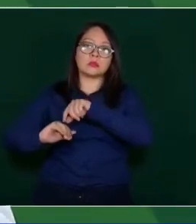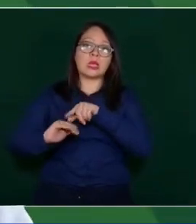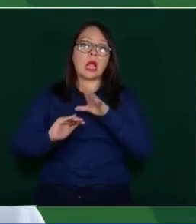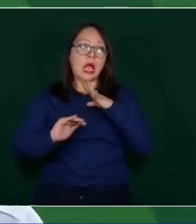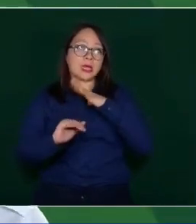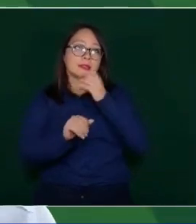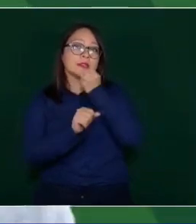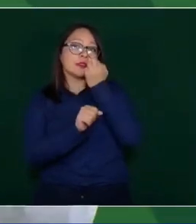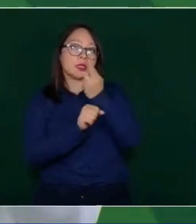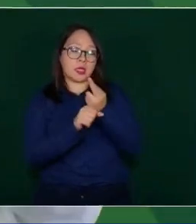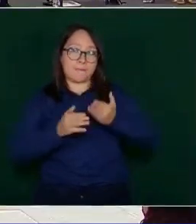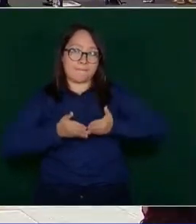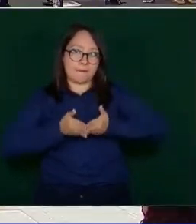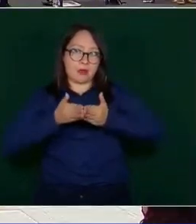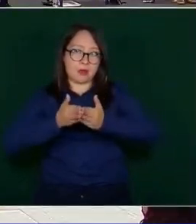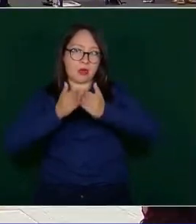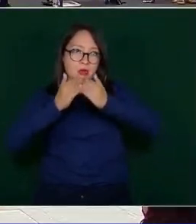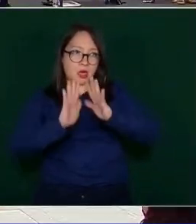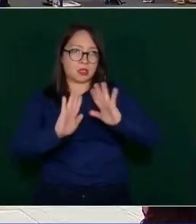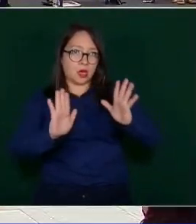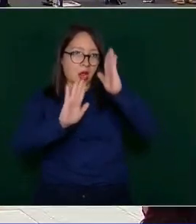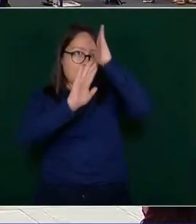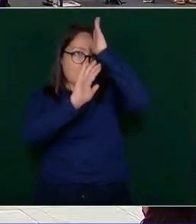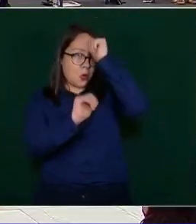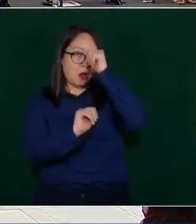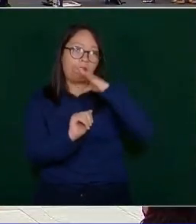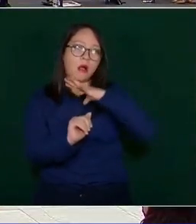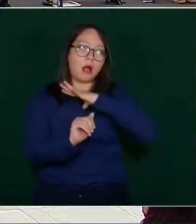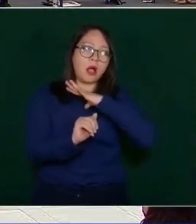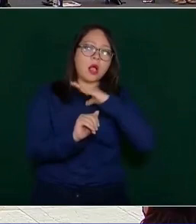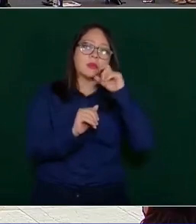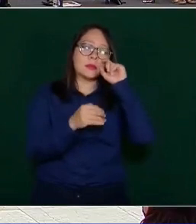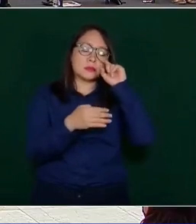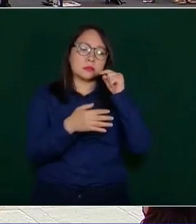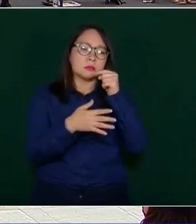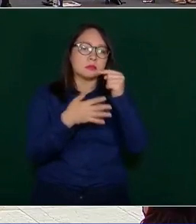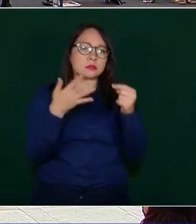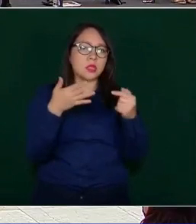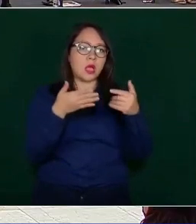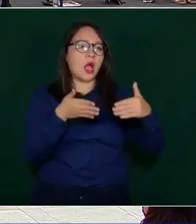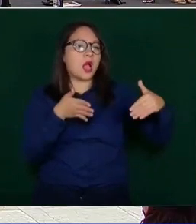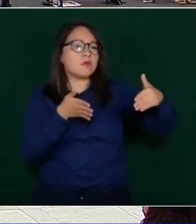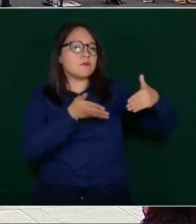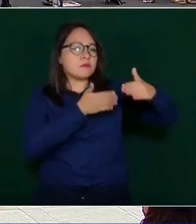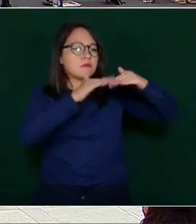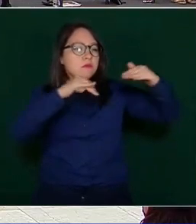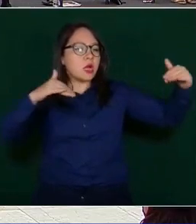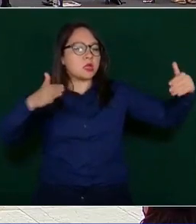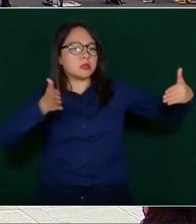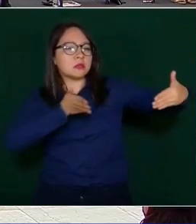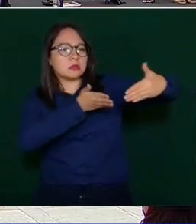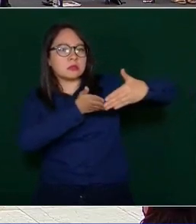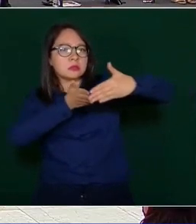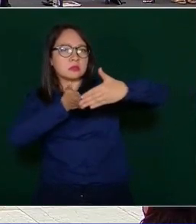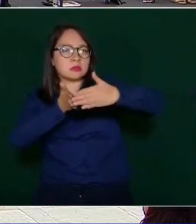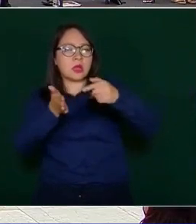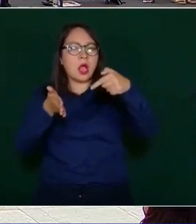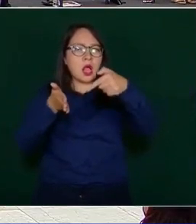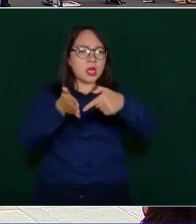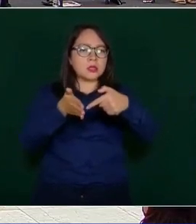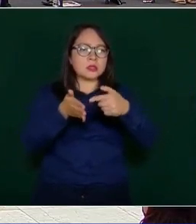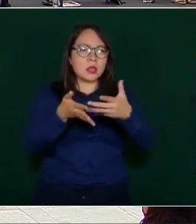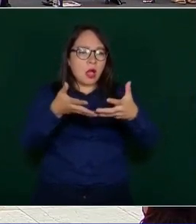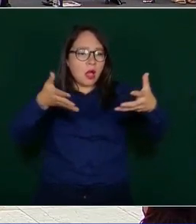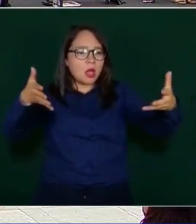Secretaría de Marina van a hacer trabajos de ampliación en el puerto para que sea una especie de puerto de cruceros